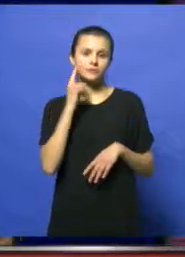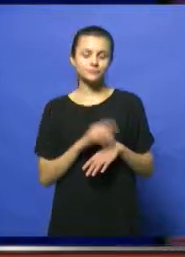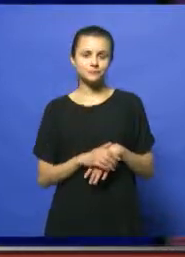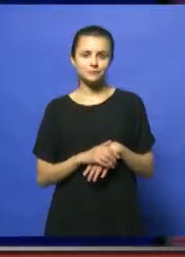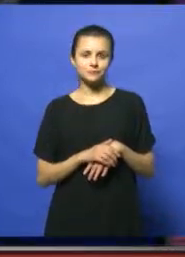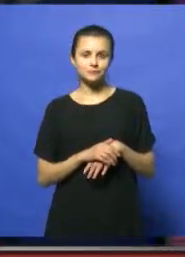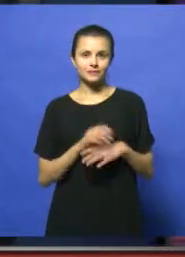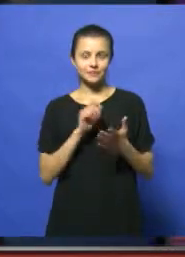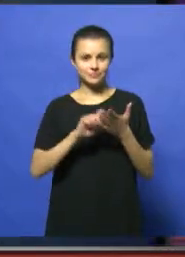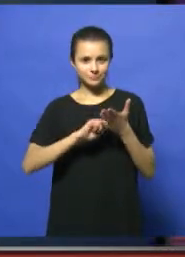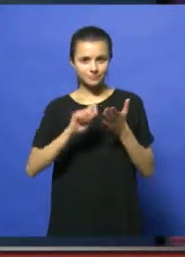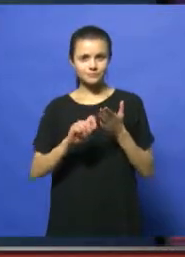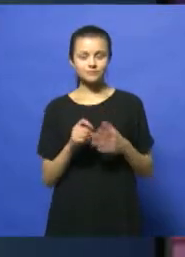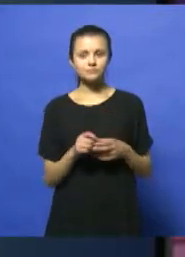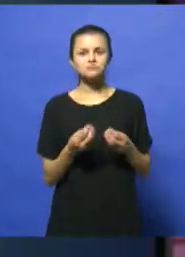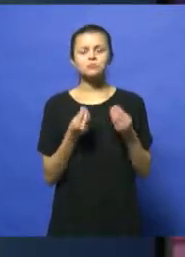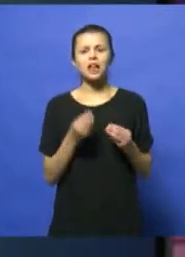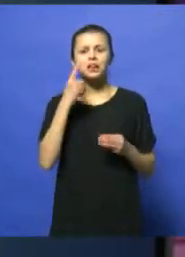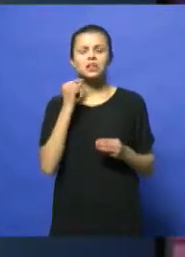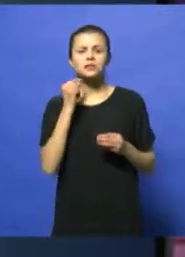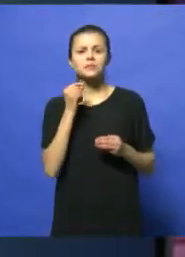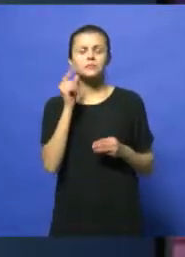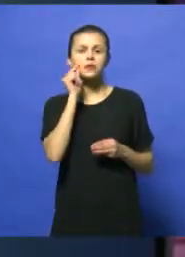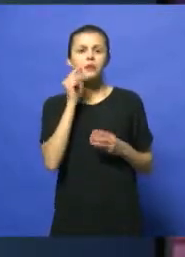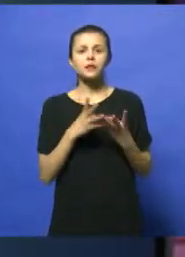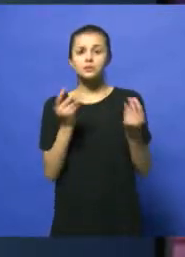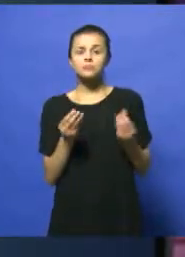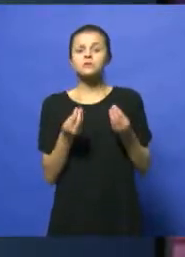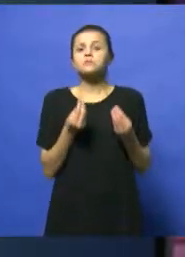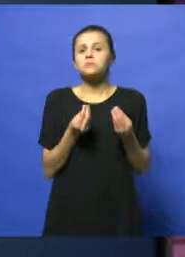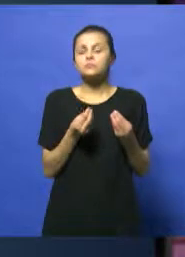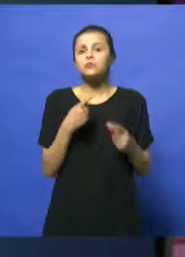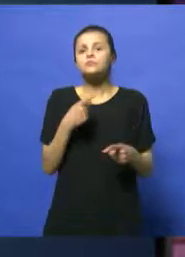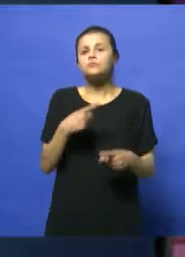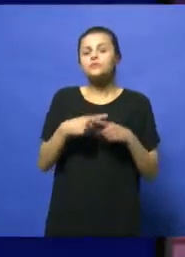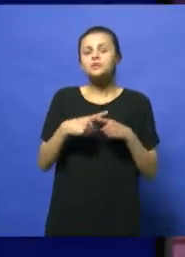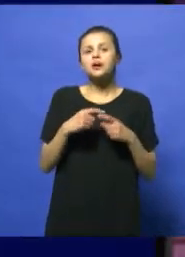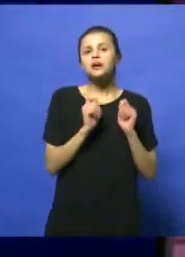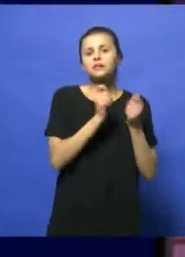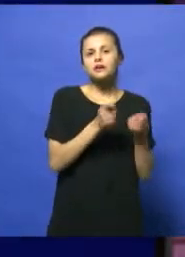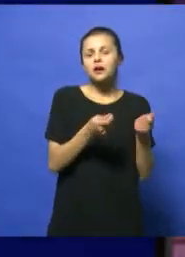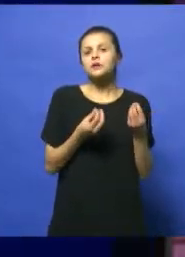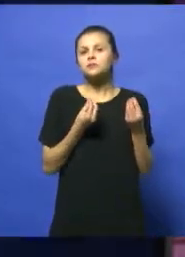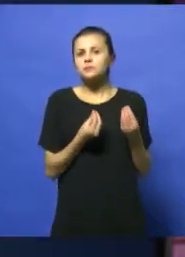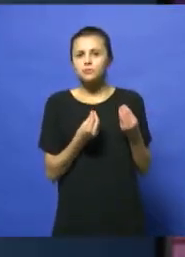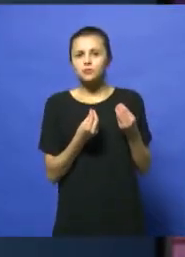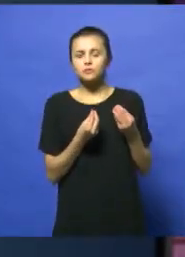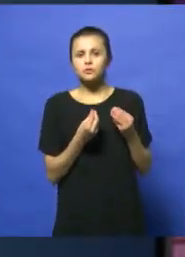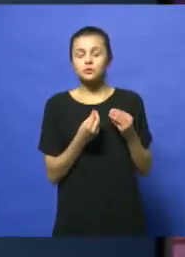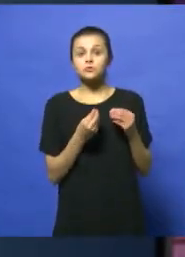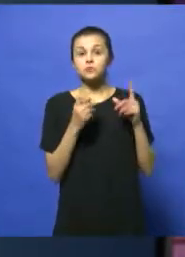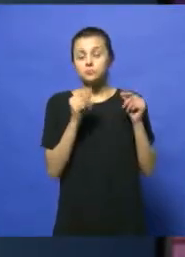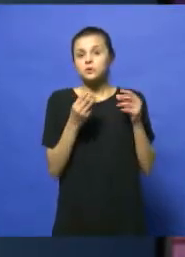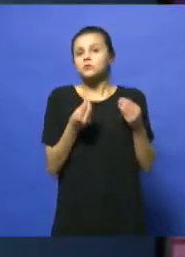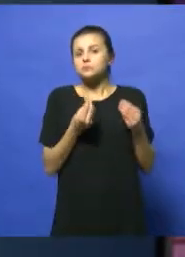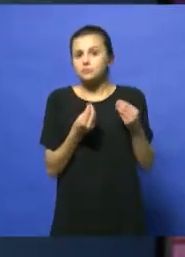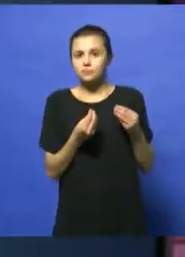Se ha terminado el Día del Padre, ¿qué tal? ¿Cómo fue el tuyo? En el caso de los festejos, a la hora de hacer regalos y a la hora de hacer números, porque el Día del